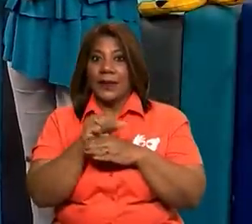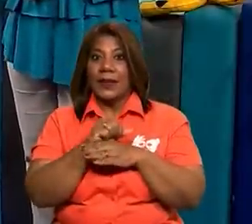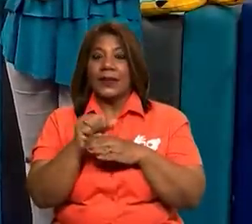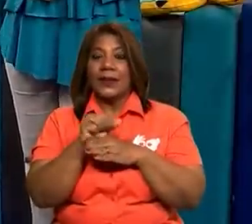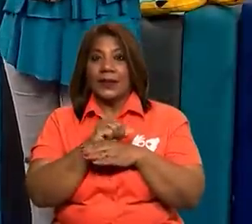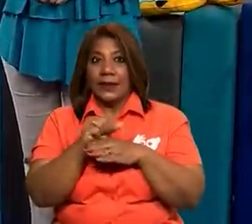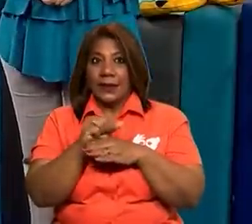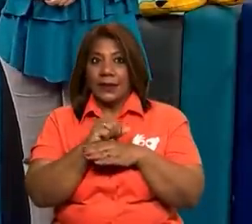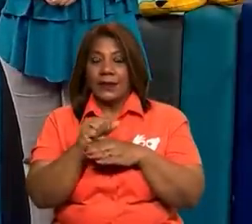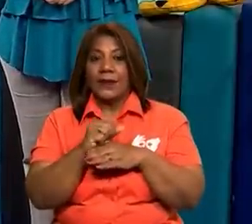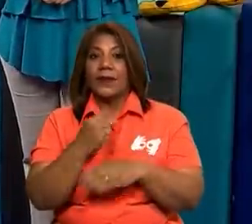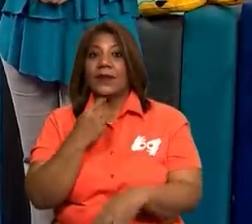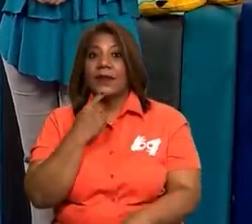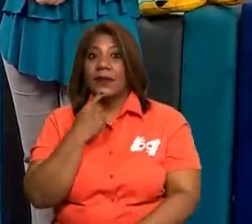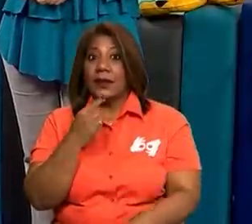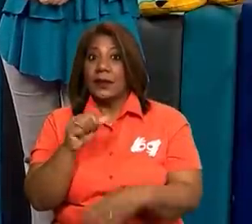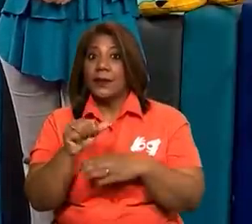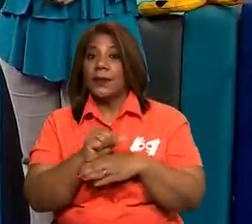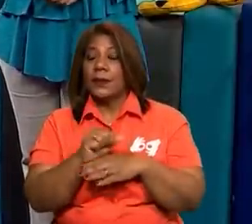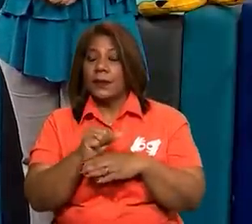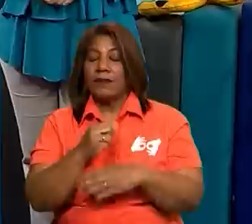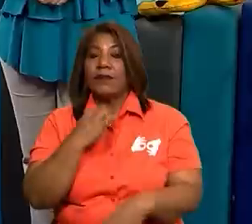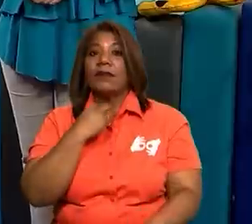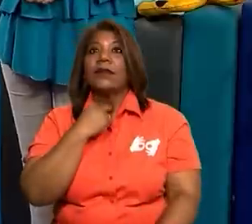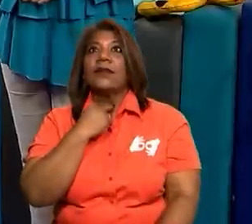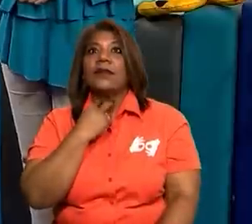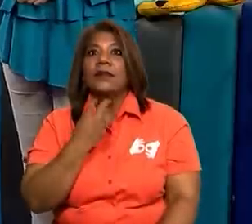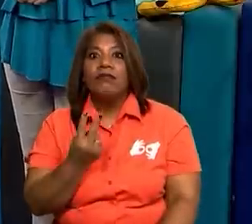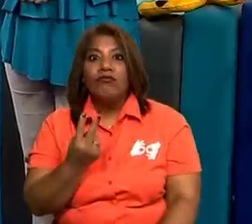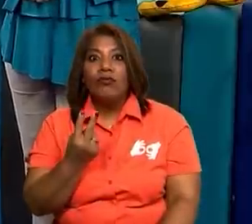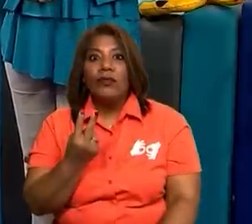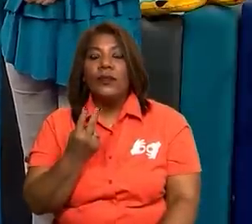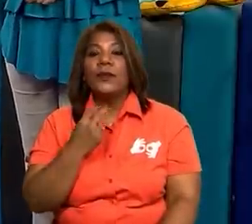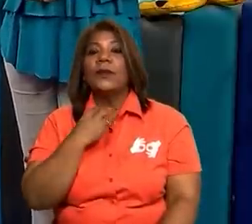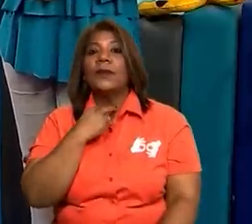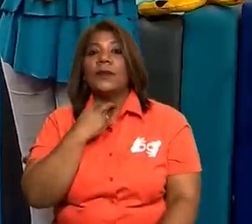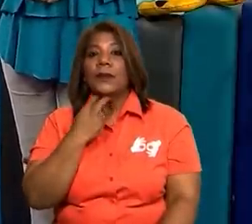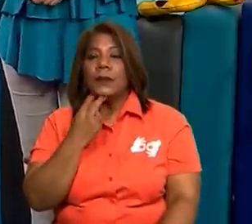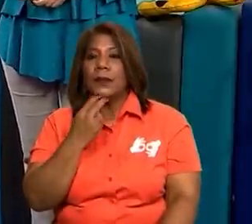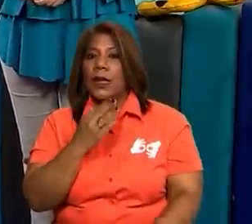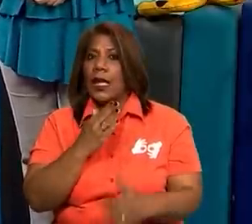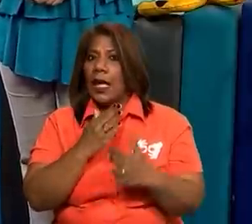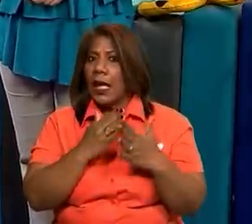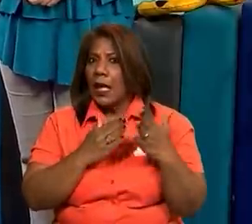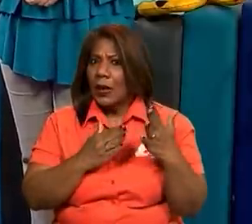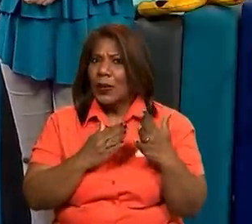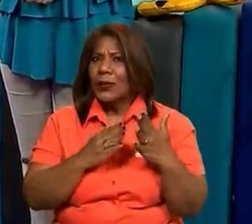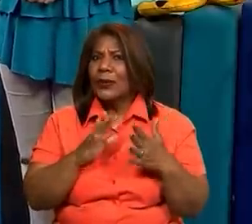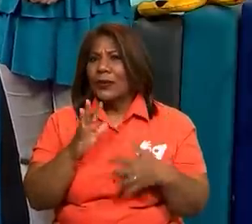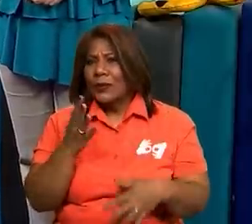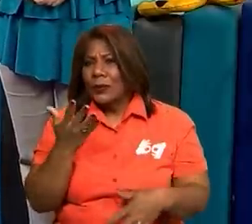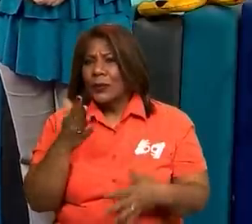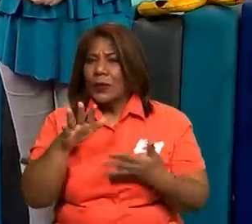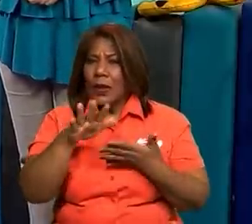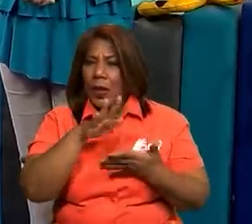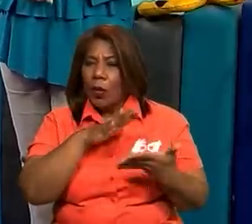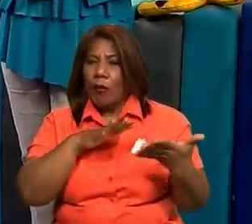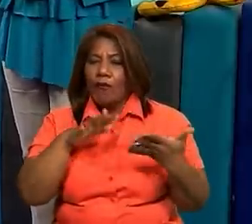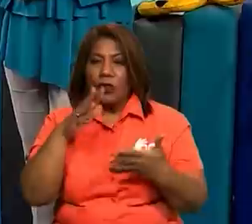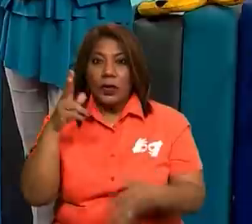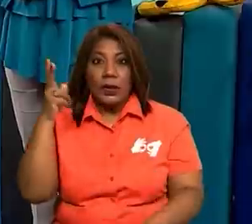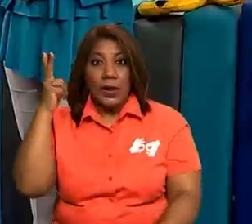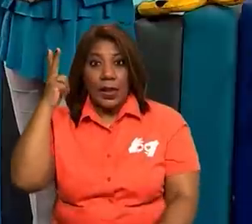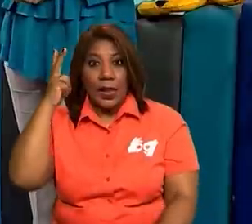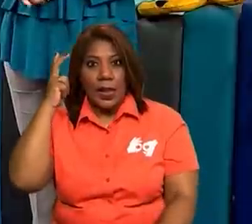pronunciar bien aquellas consonantes que se parecen porque algunas tienen algún parecido en el sonido. Bien, entonces